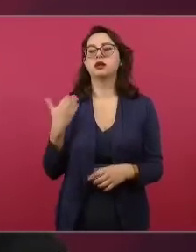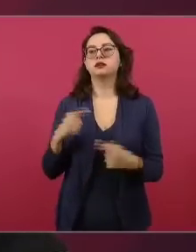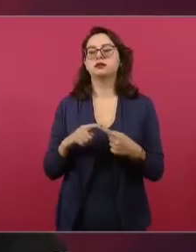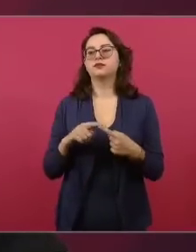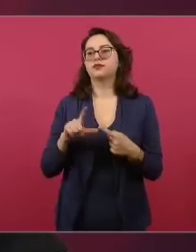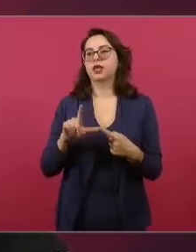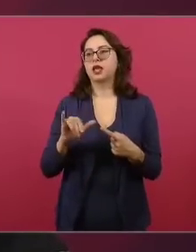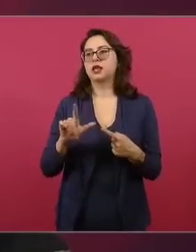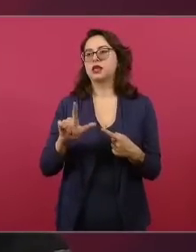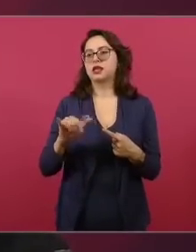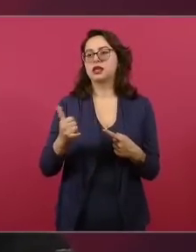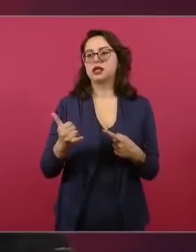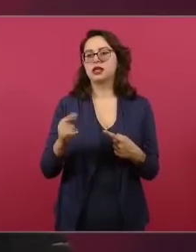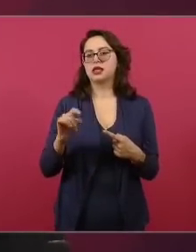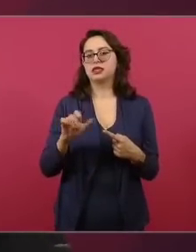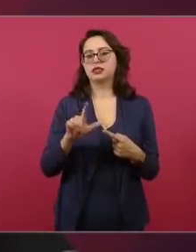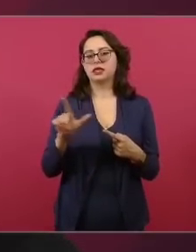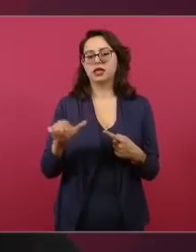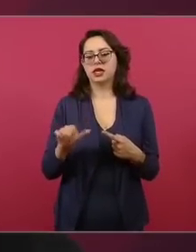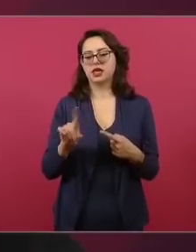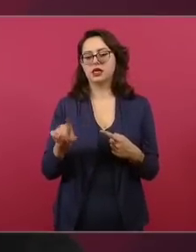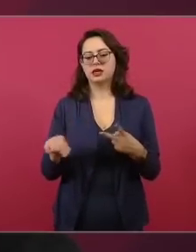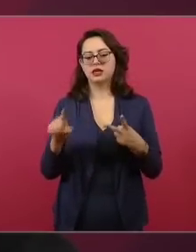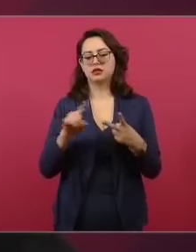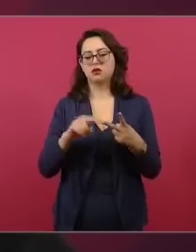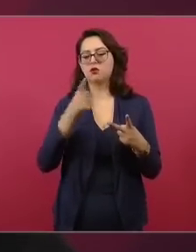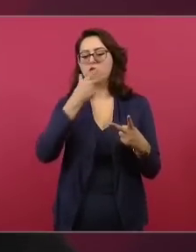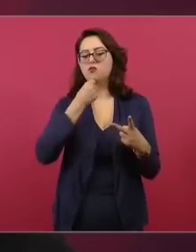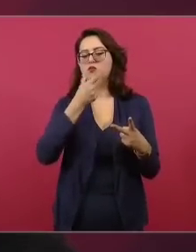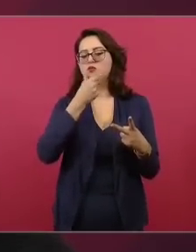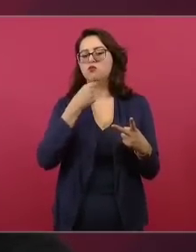el de la Coparmex,